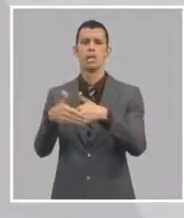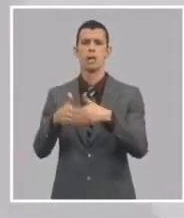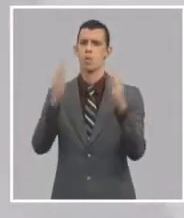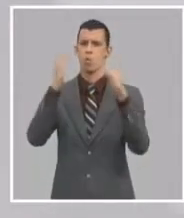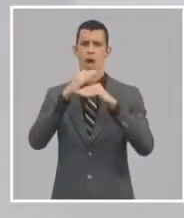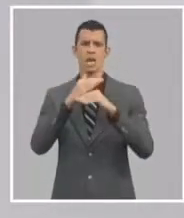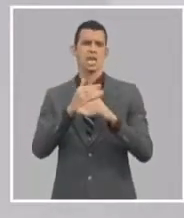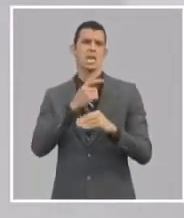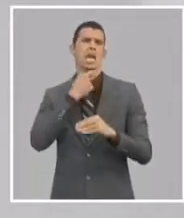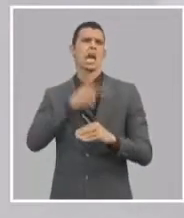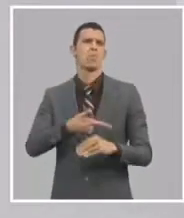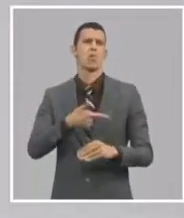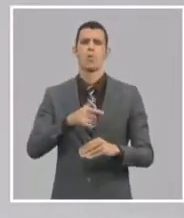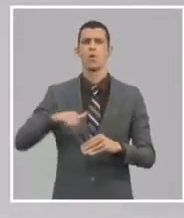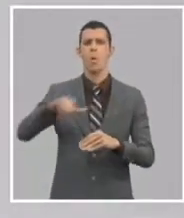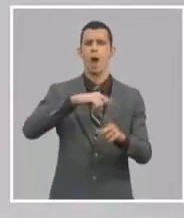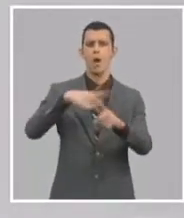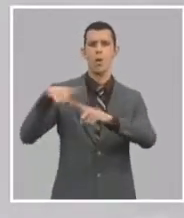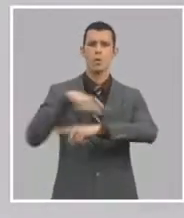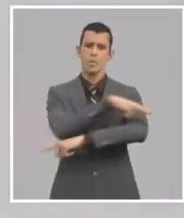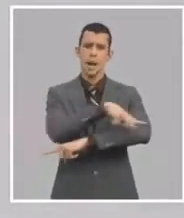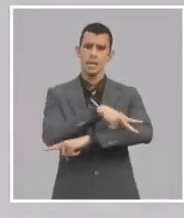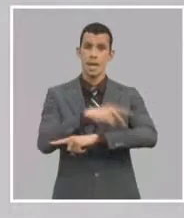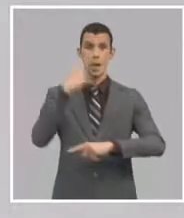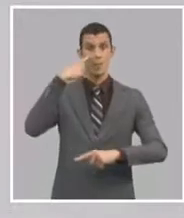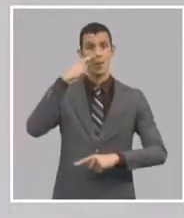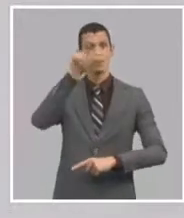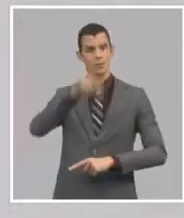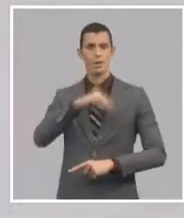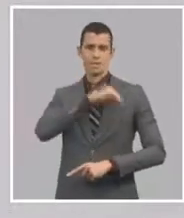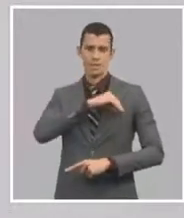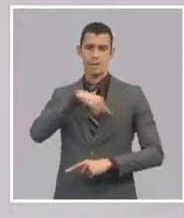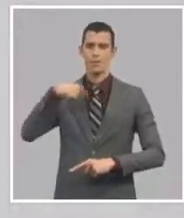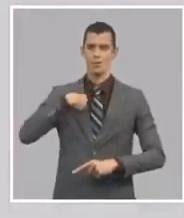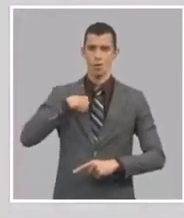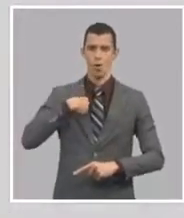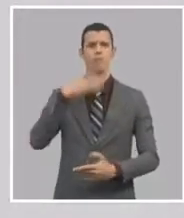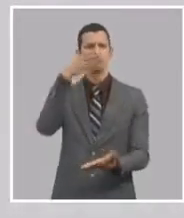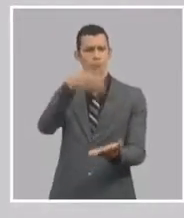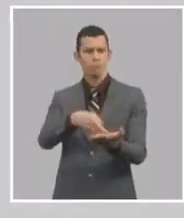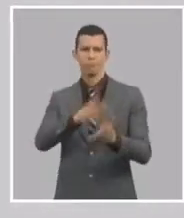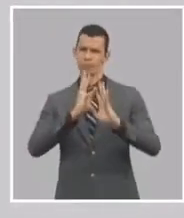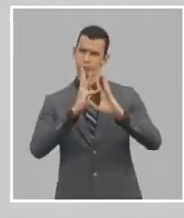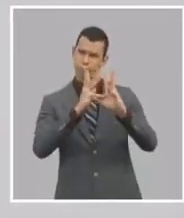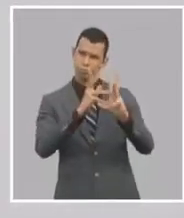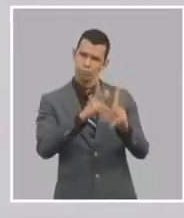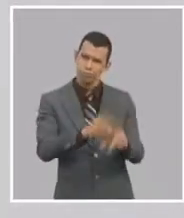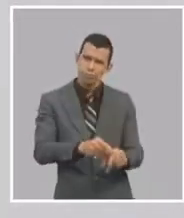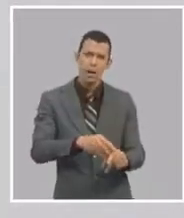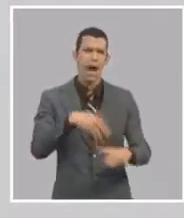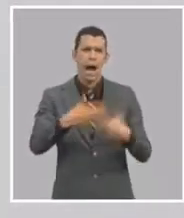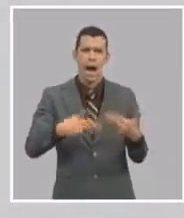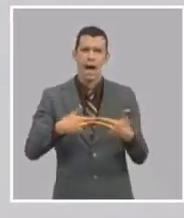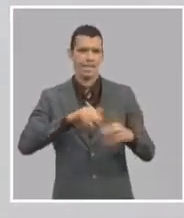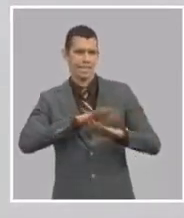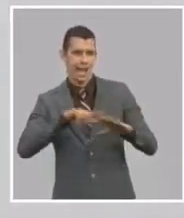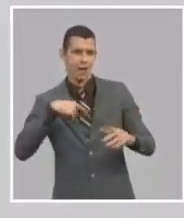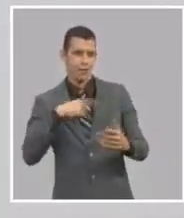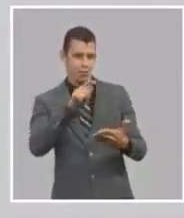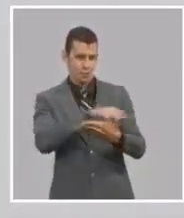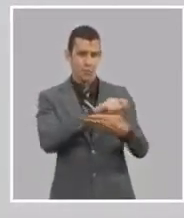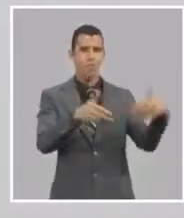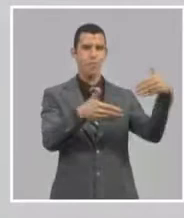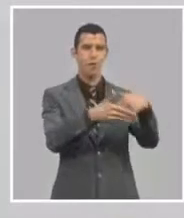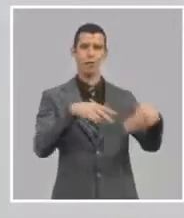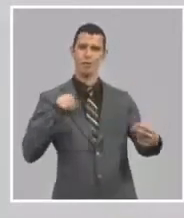candidato saca un 25%. Por eso cuando los políticos hablan y dicen el pueblo ha hablado, el mensaje ha sido escuchado, tengo